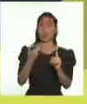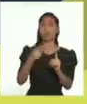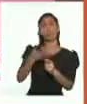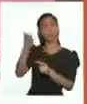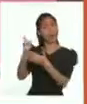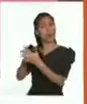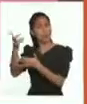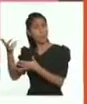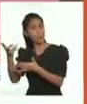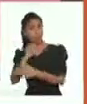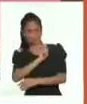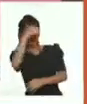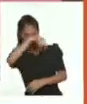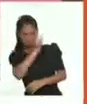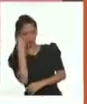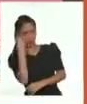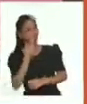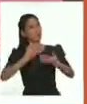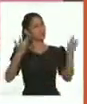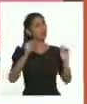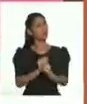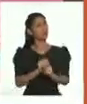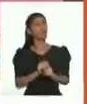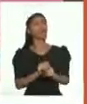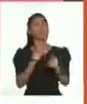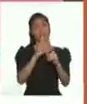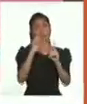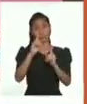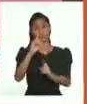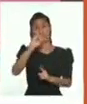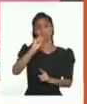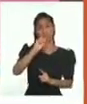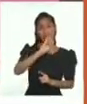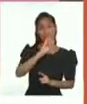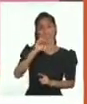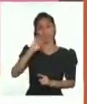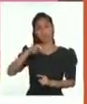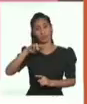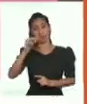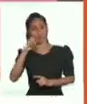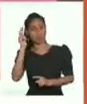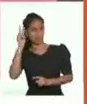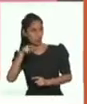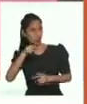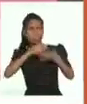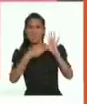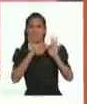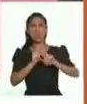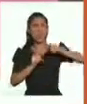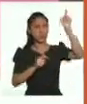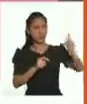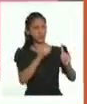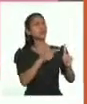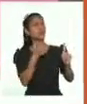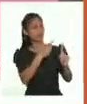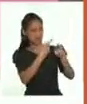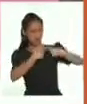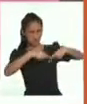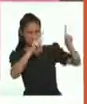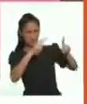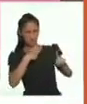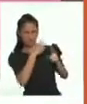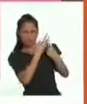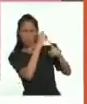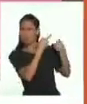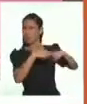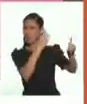tienda. Entonces, la discriminación es cuando tratan mal a alguien porque es diferente o por hablar un idioma diferente, por vestir diferente o por